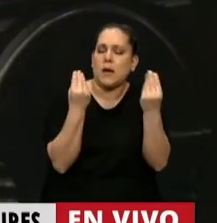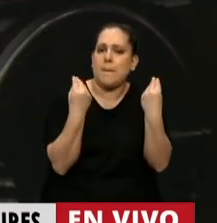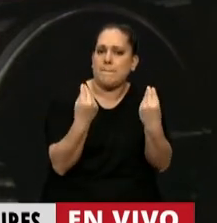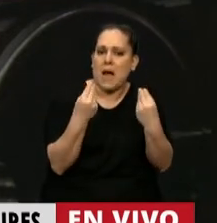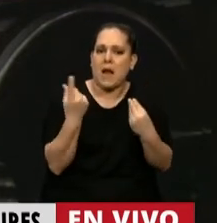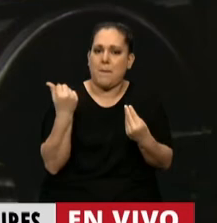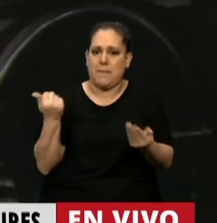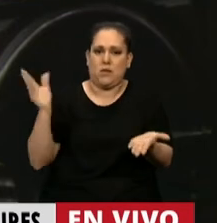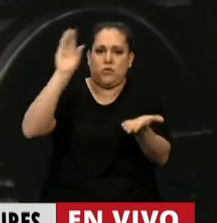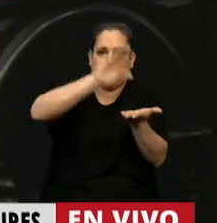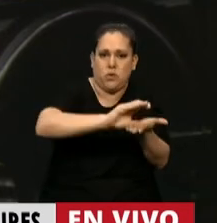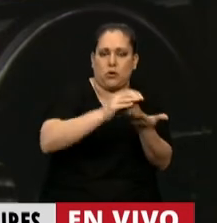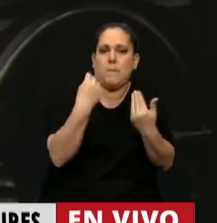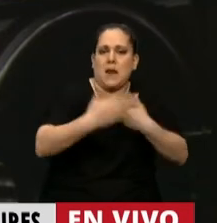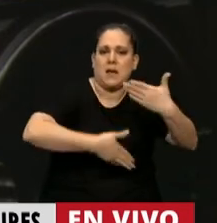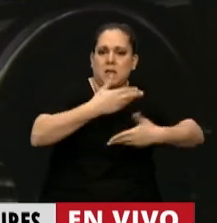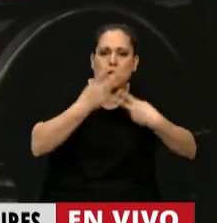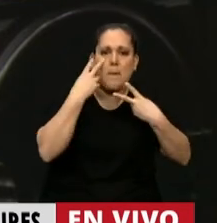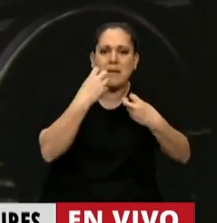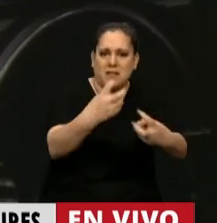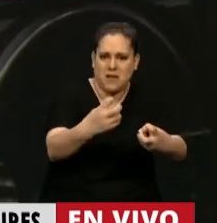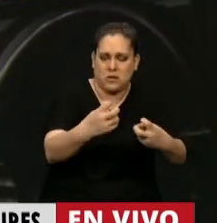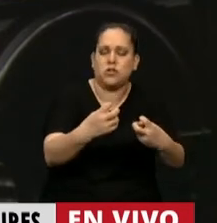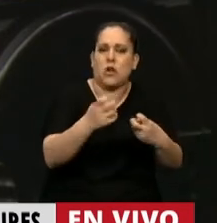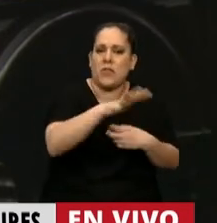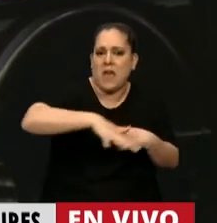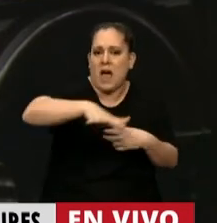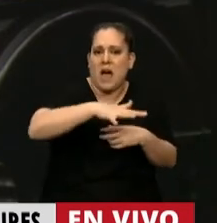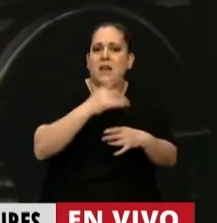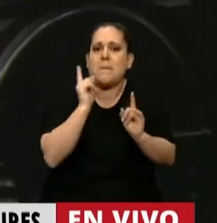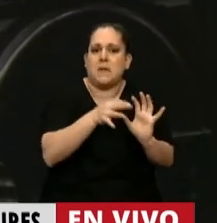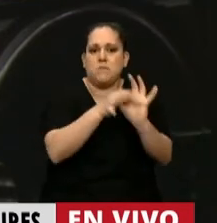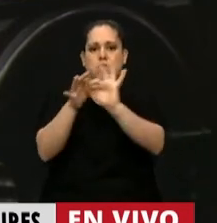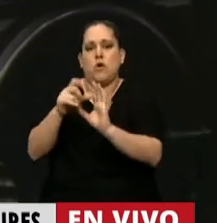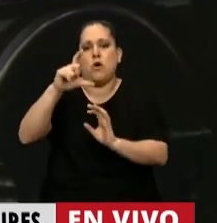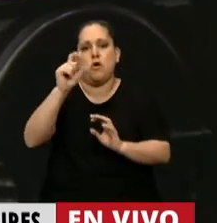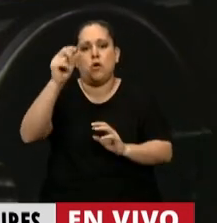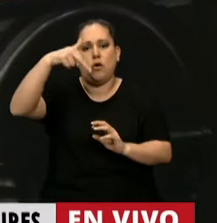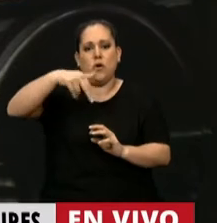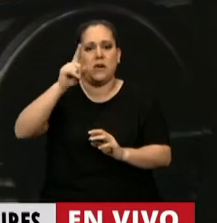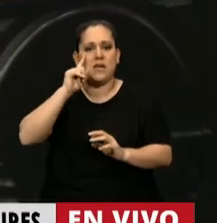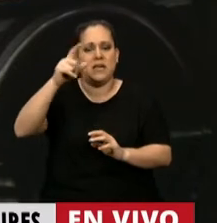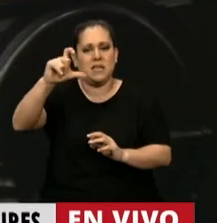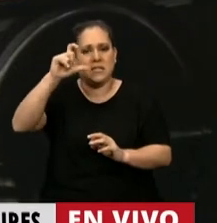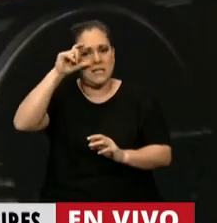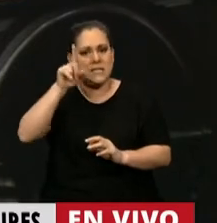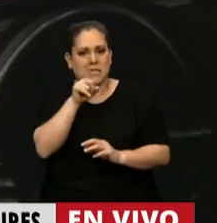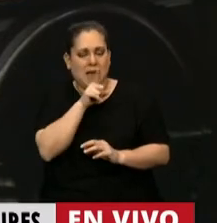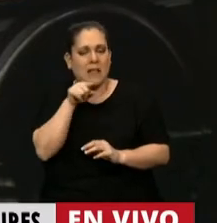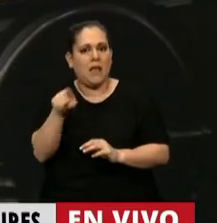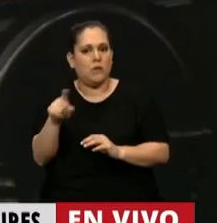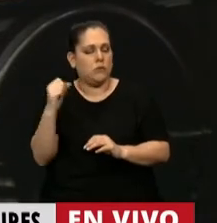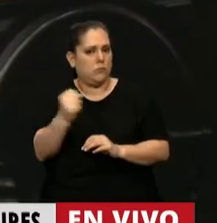partidas presupuestarias para el desarrollo de investigaciones en el área dentro del CONICET. Este punto es muy importante